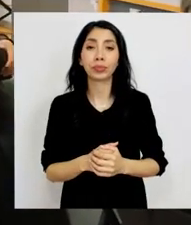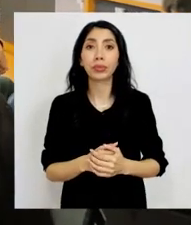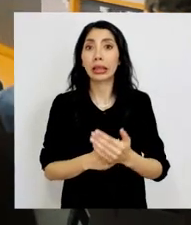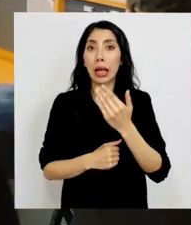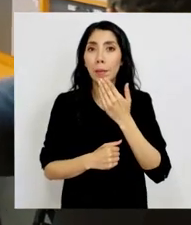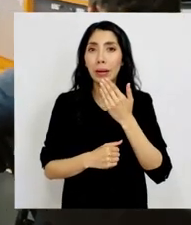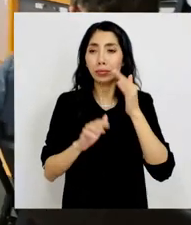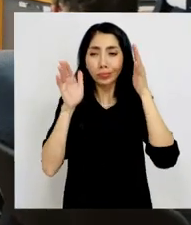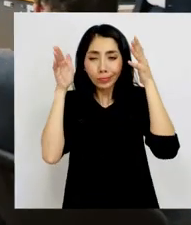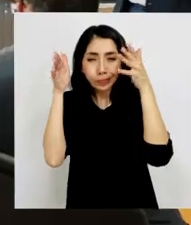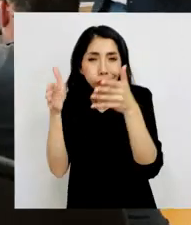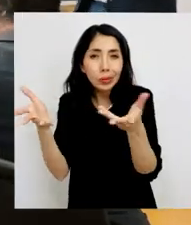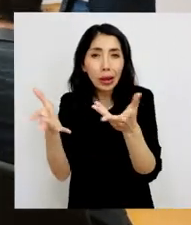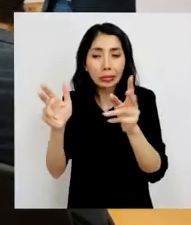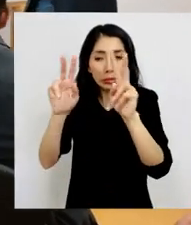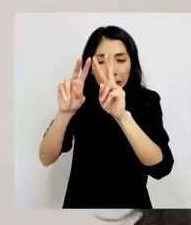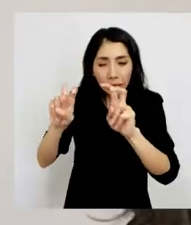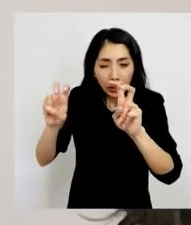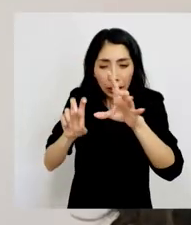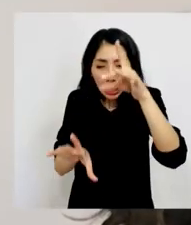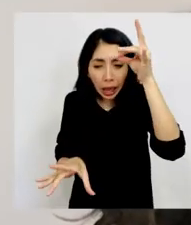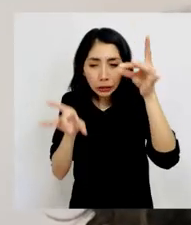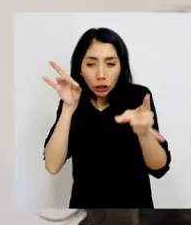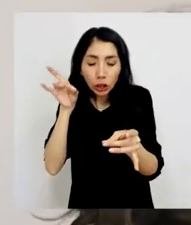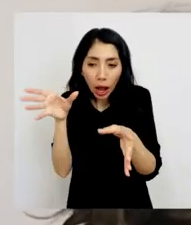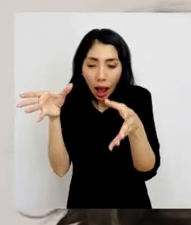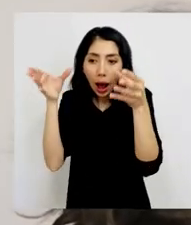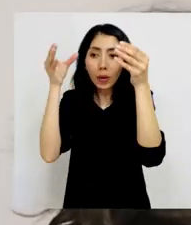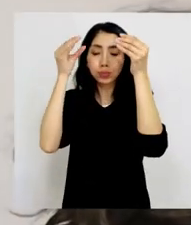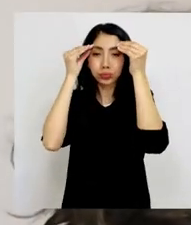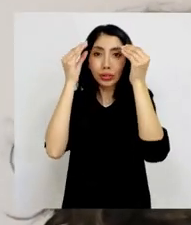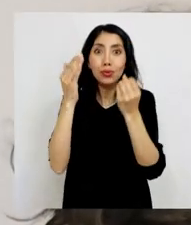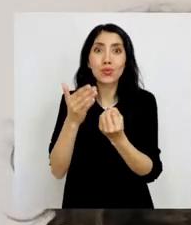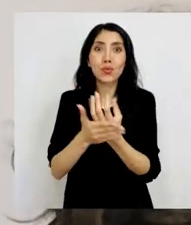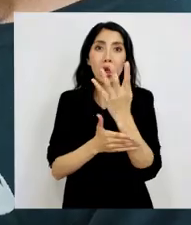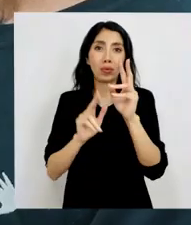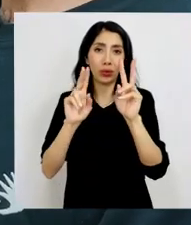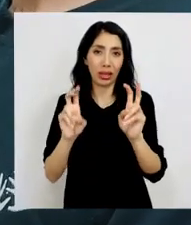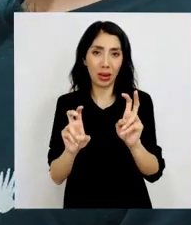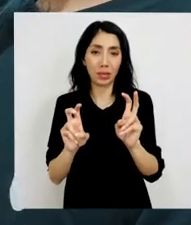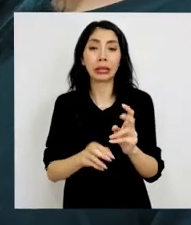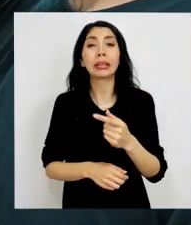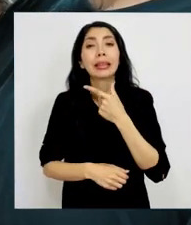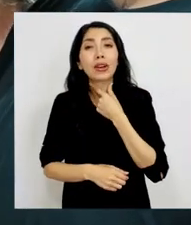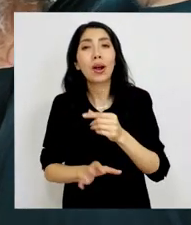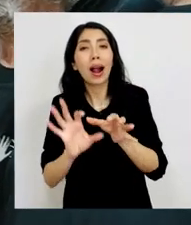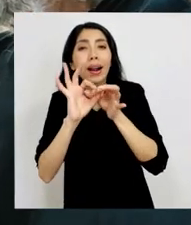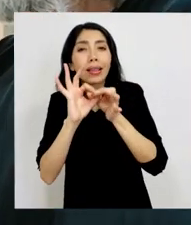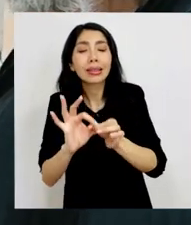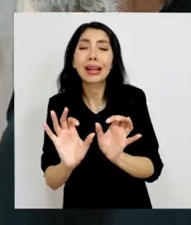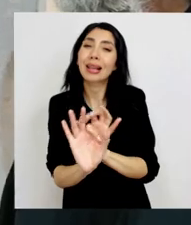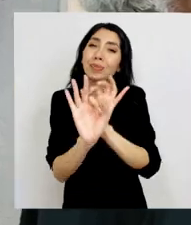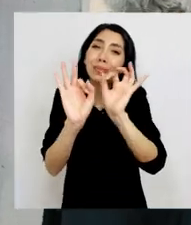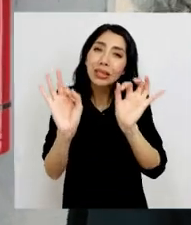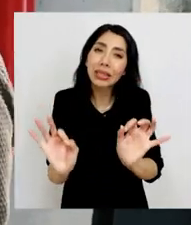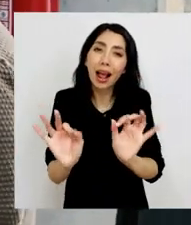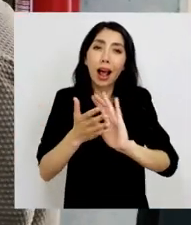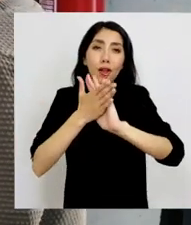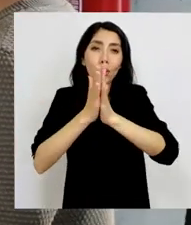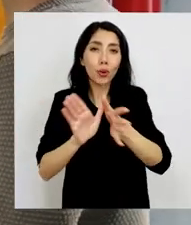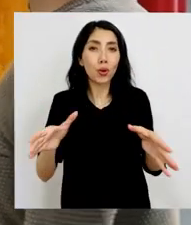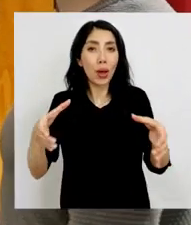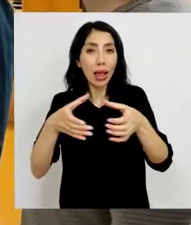dedicado al conocimiento, a la integración de nuevos conocimientos también. Quiero agradecer especialmente a todo el equipo